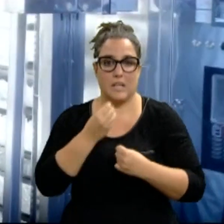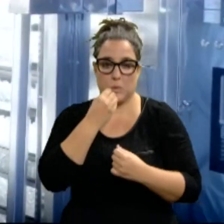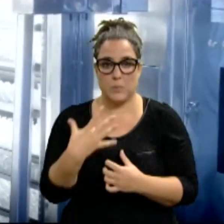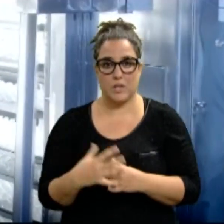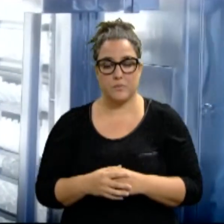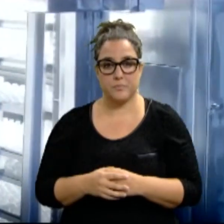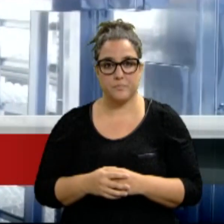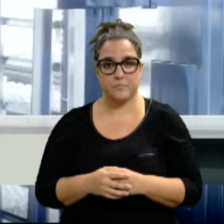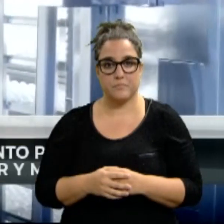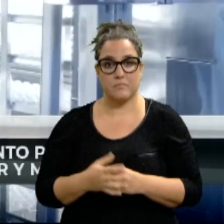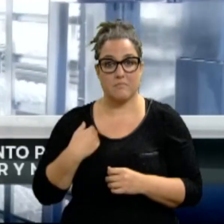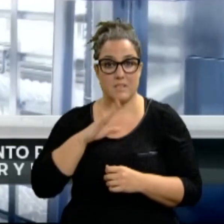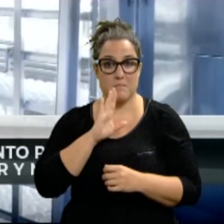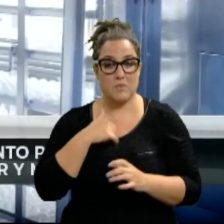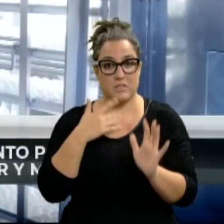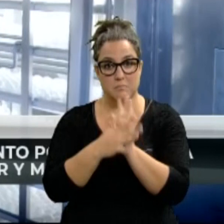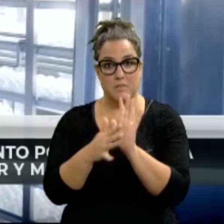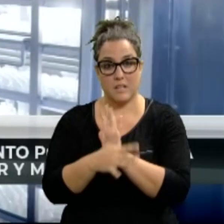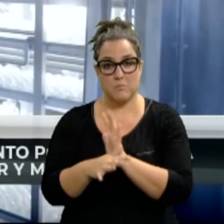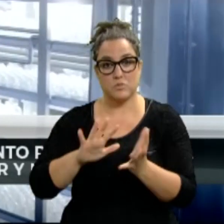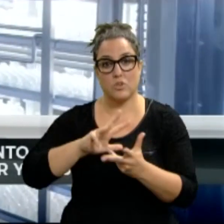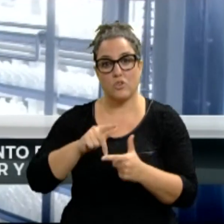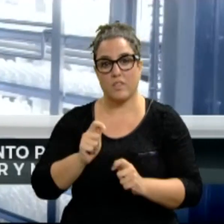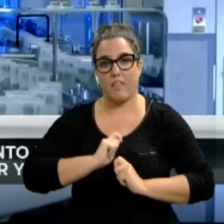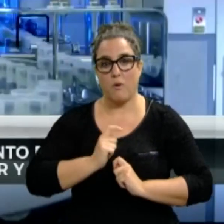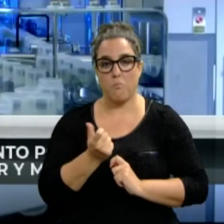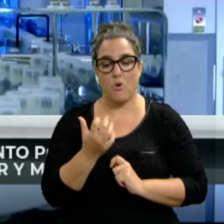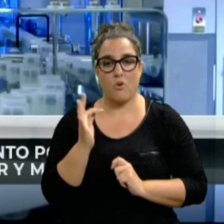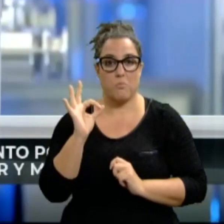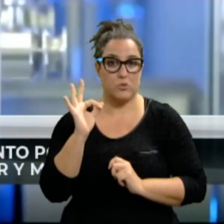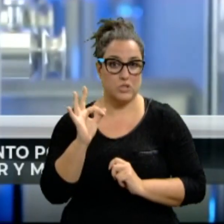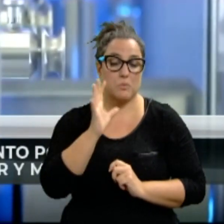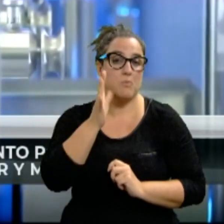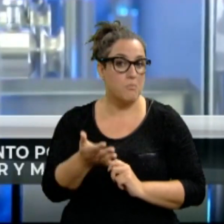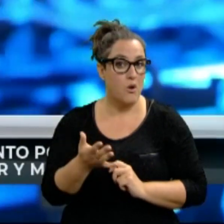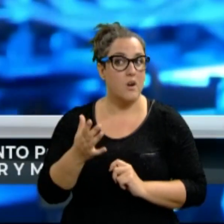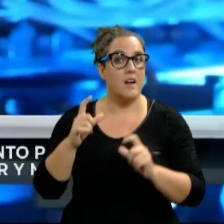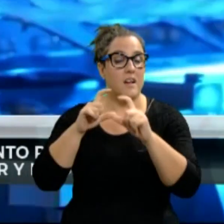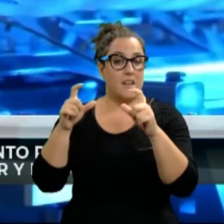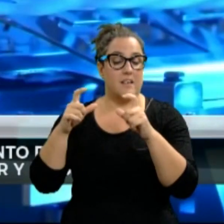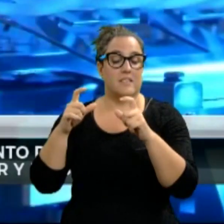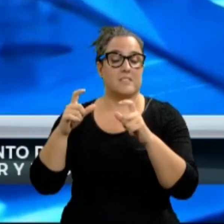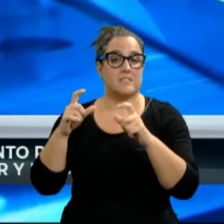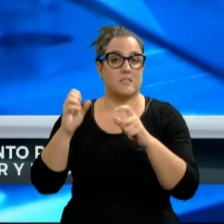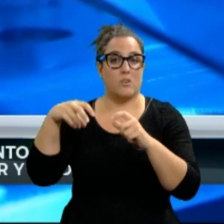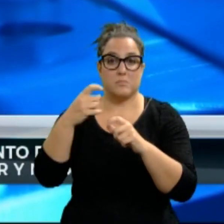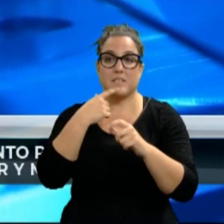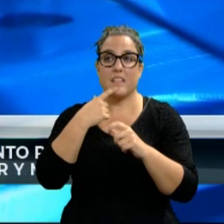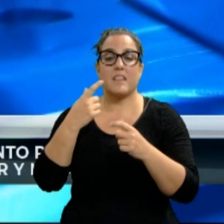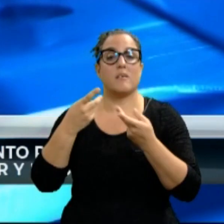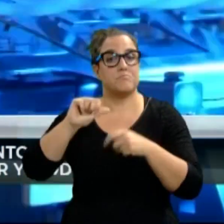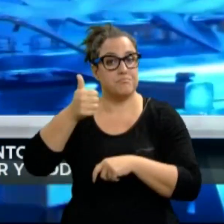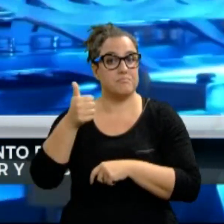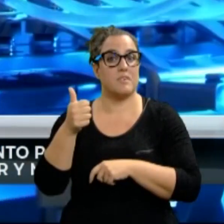Y como les comentábamos al inicio del informativo, una noticia esperanzadora. La Agencia Europea del Medicamento pone fecha a la aprobación de las vacunas de Pfizer y